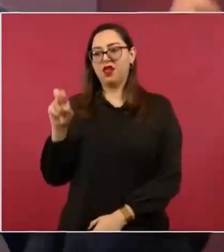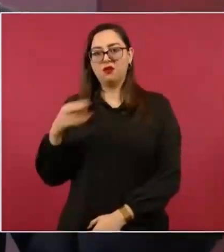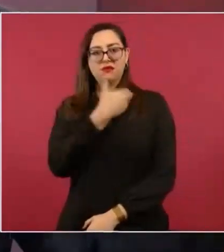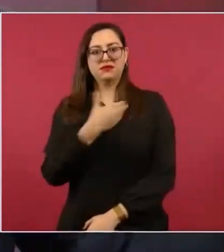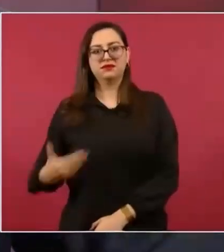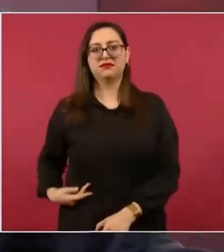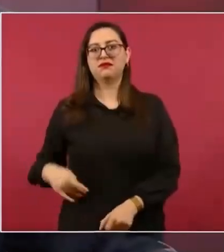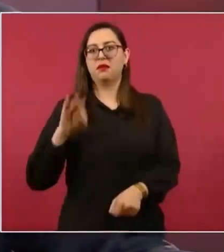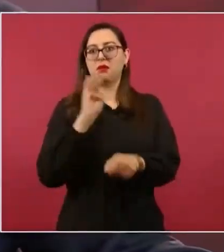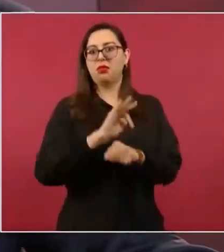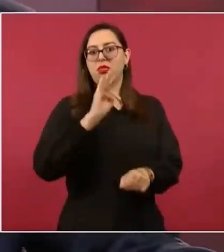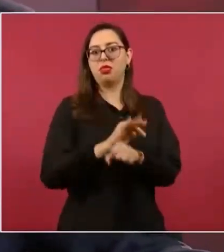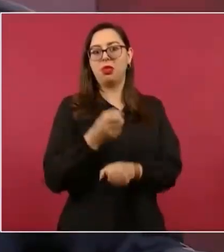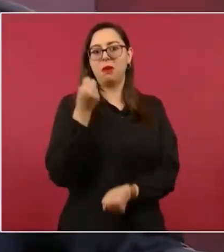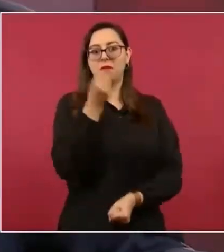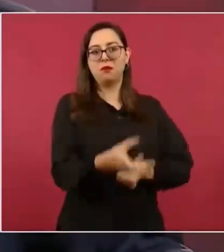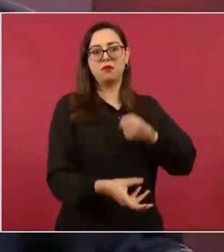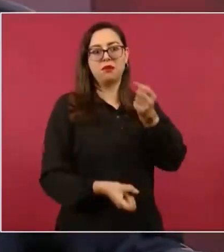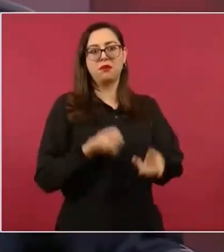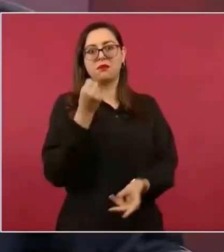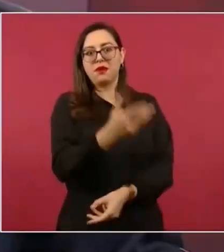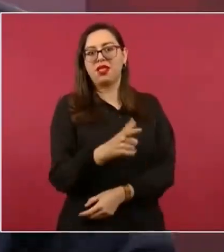O el caso de Cedillo,